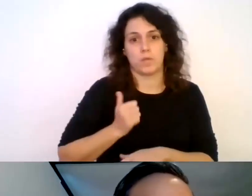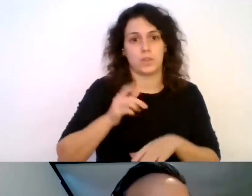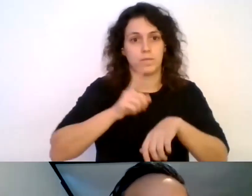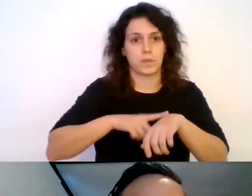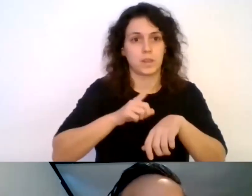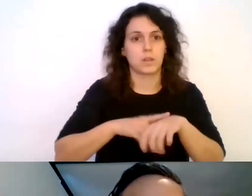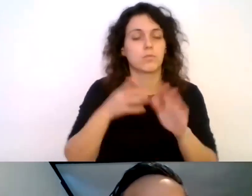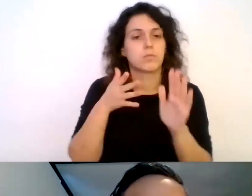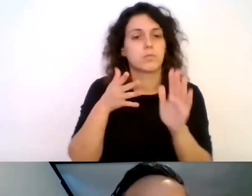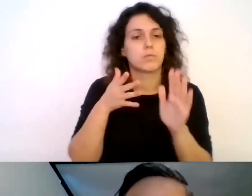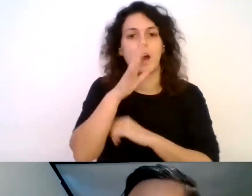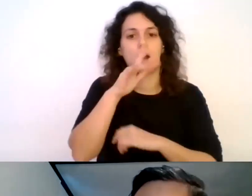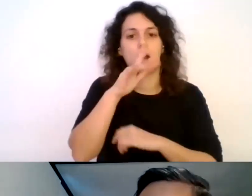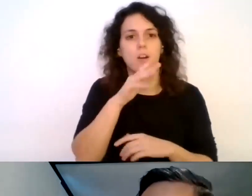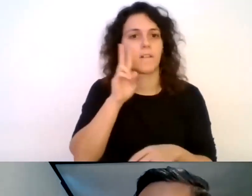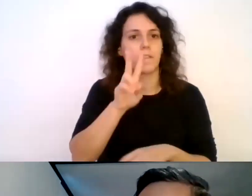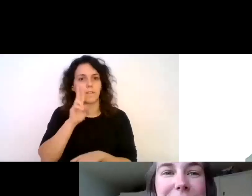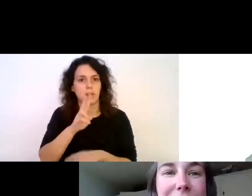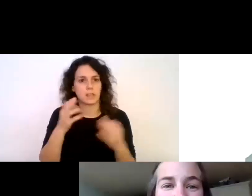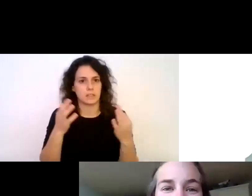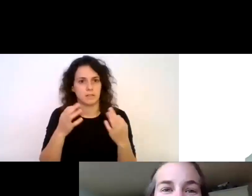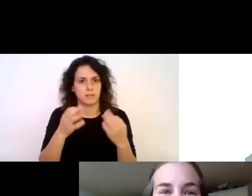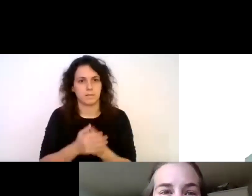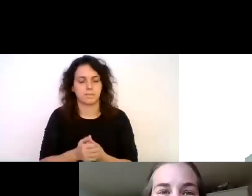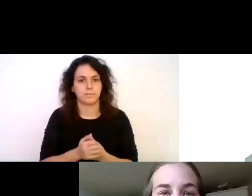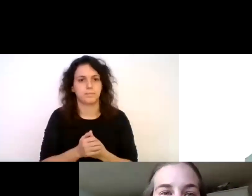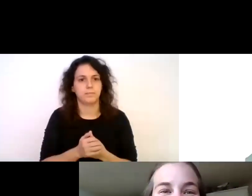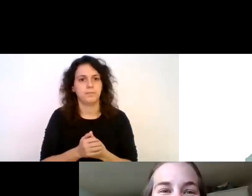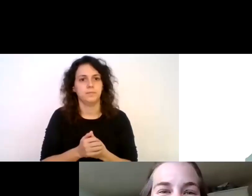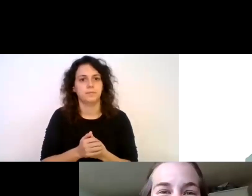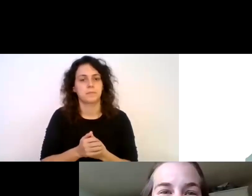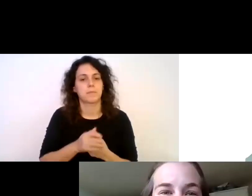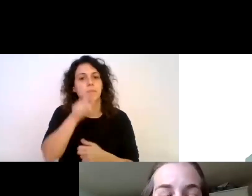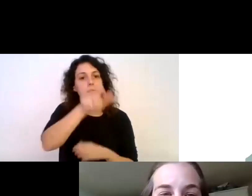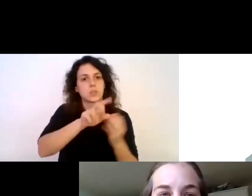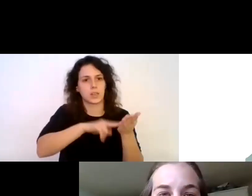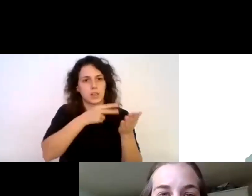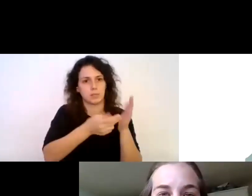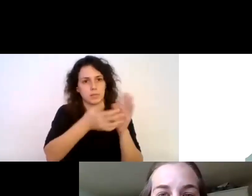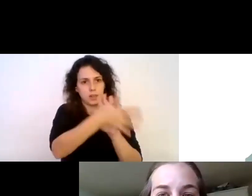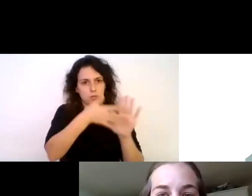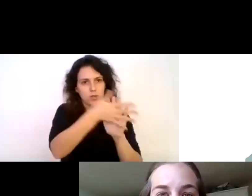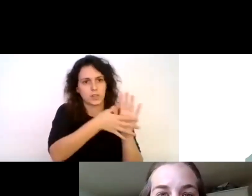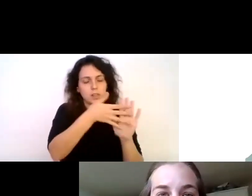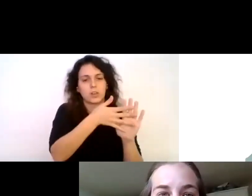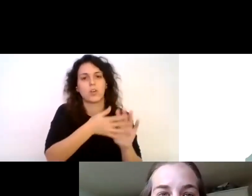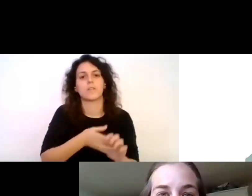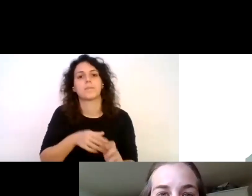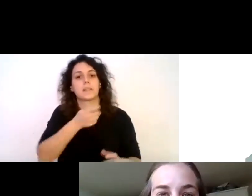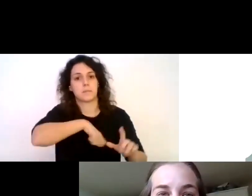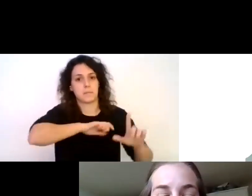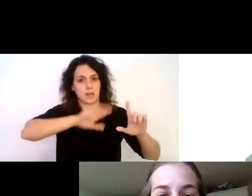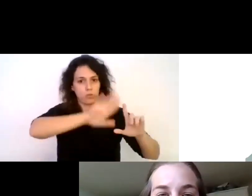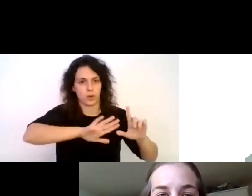como están viendo, contaremos con traducción en lengua de signos, en lengua española de